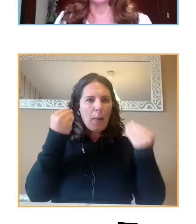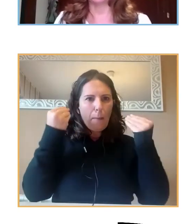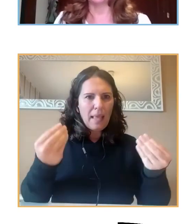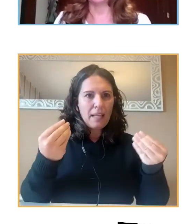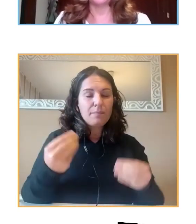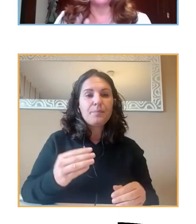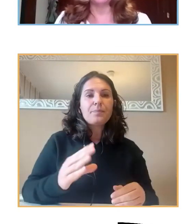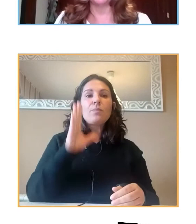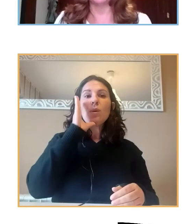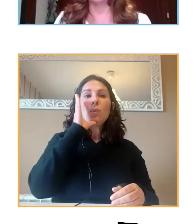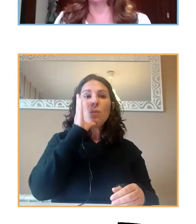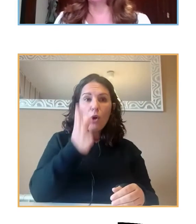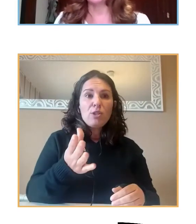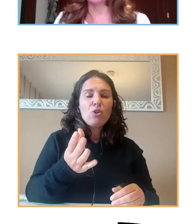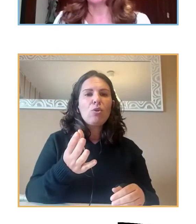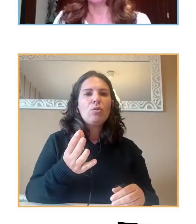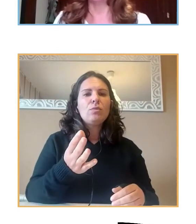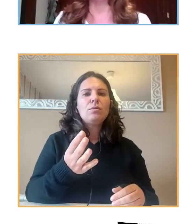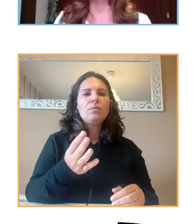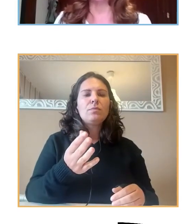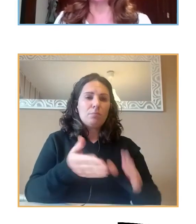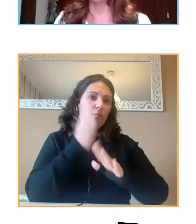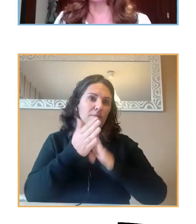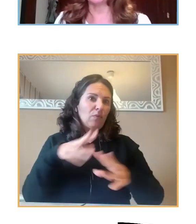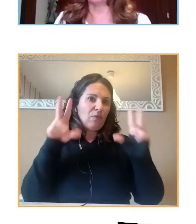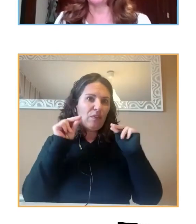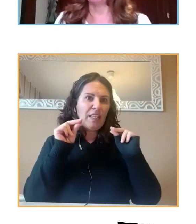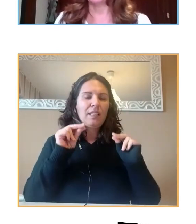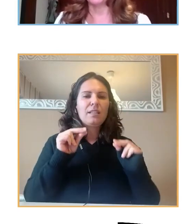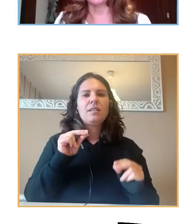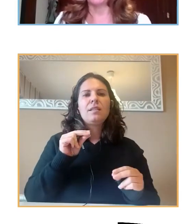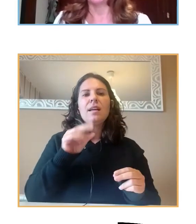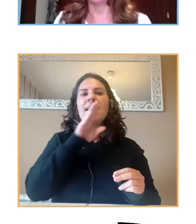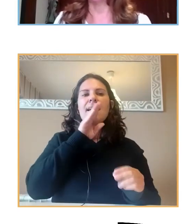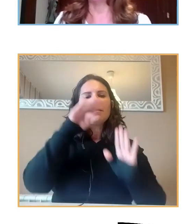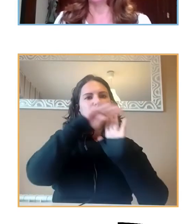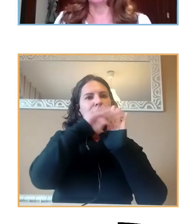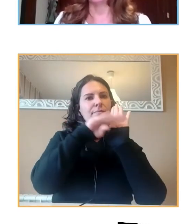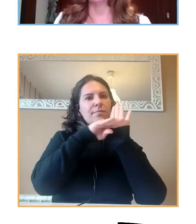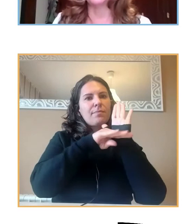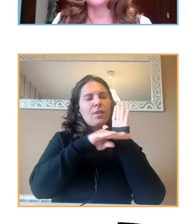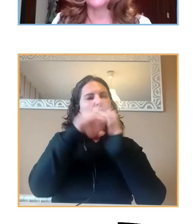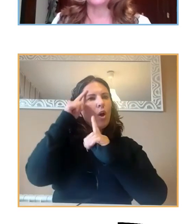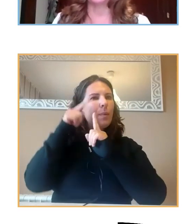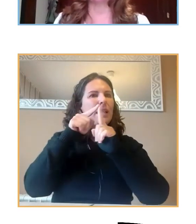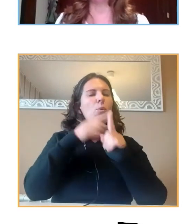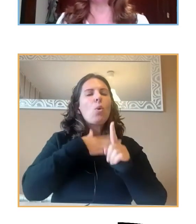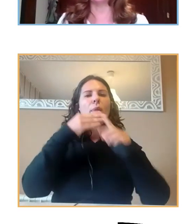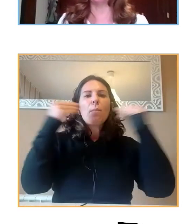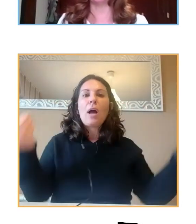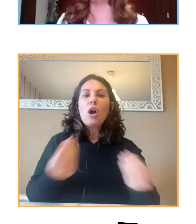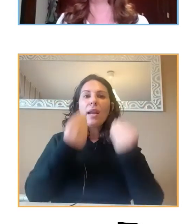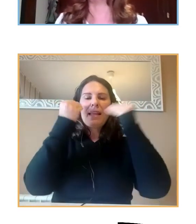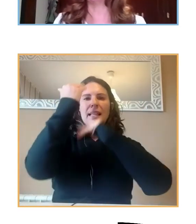decíamos antes, quiero terminar con estas premisas para poder mejorar las intervenciones desde la orientación